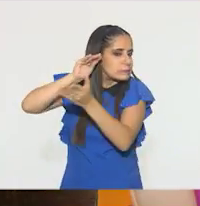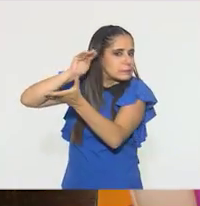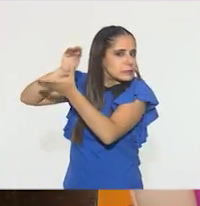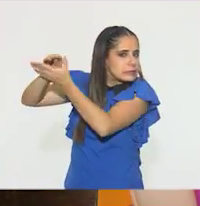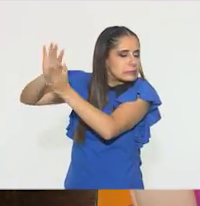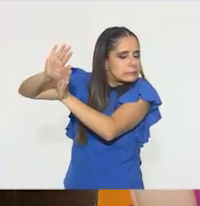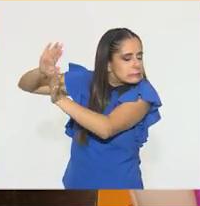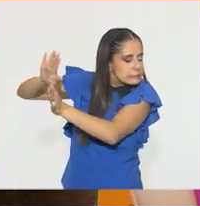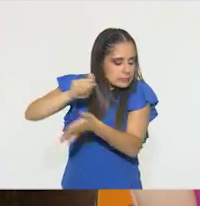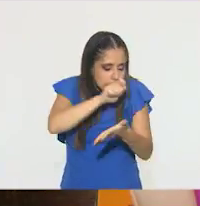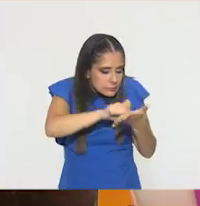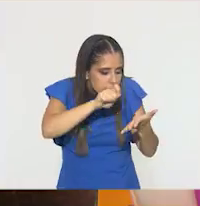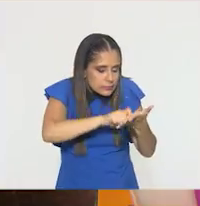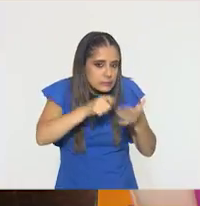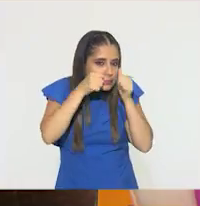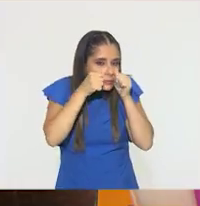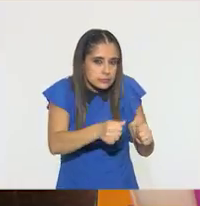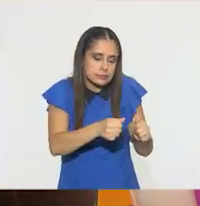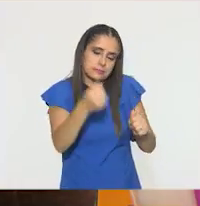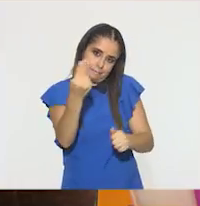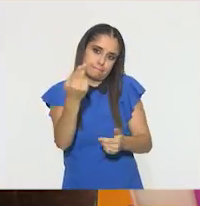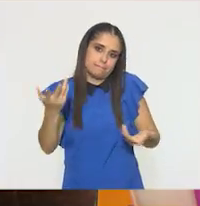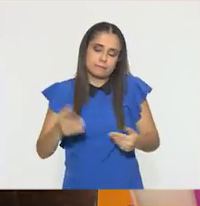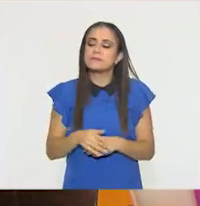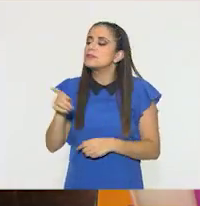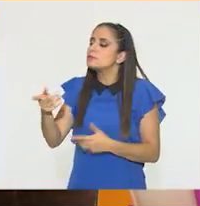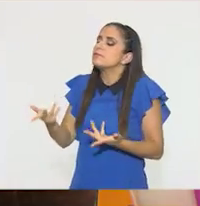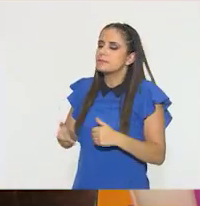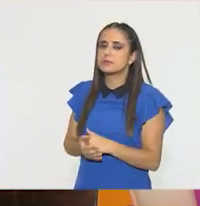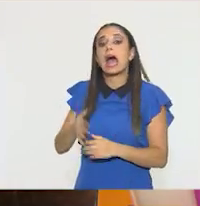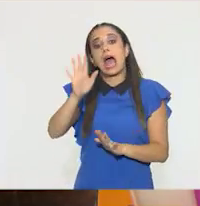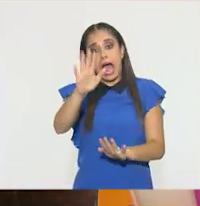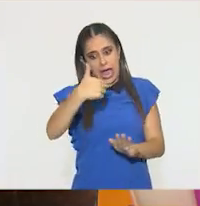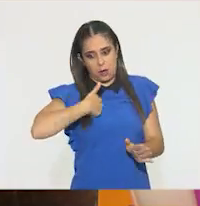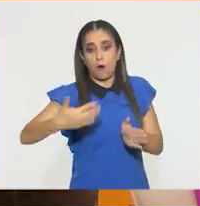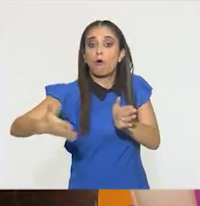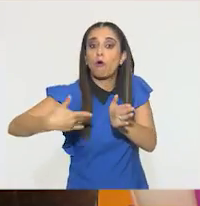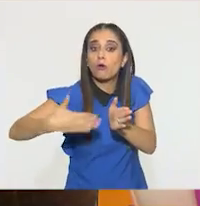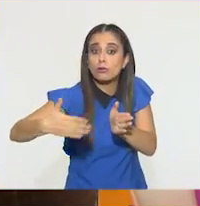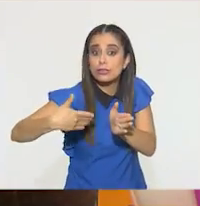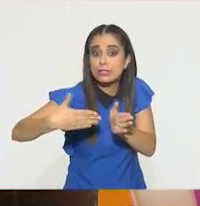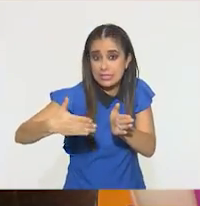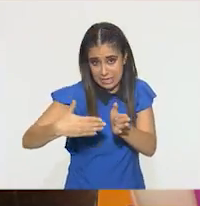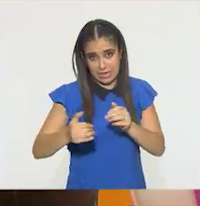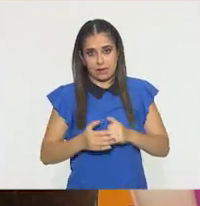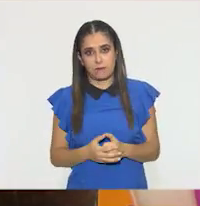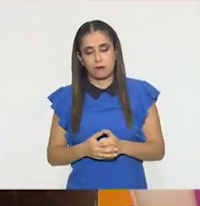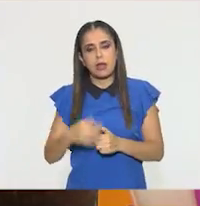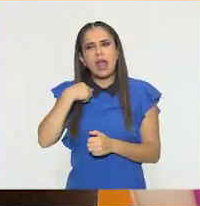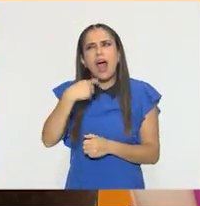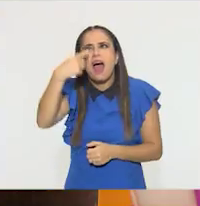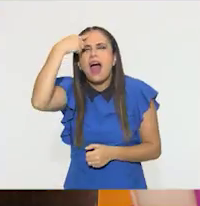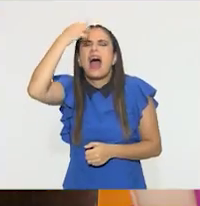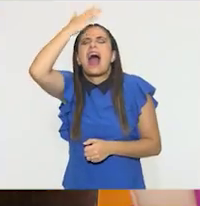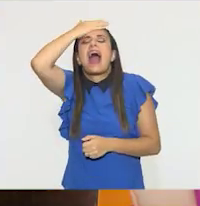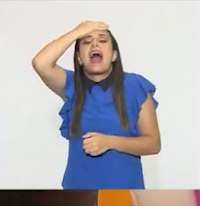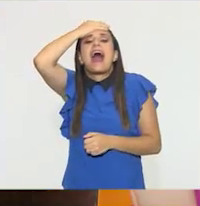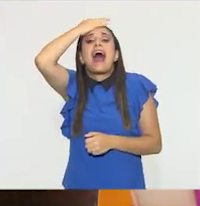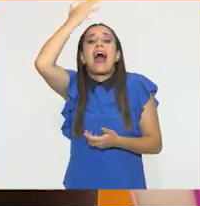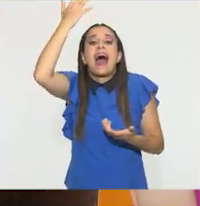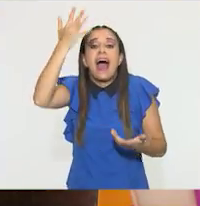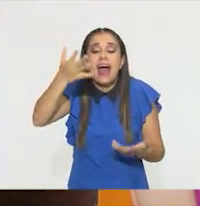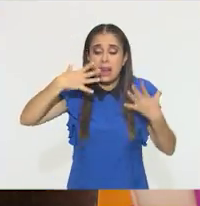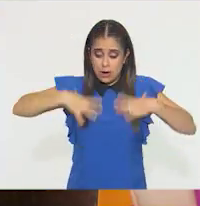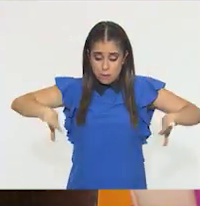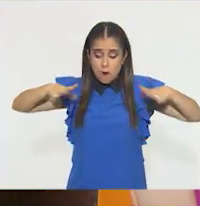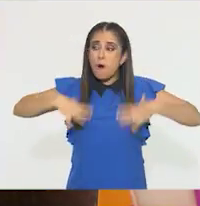Me ha pasado, por ejemplo, cuando estoy cocinando, que de repente me acuerdo y digo, ¡ay! La